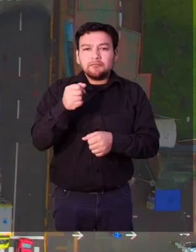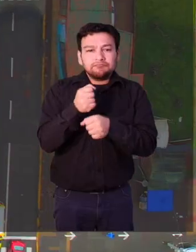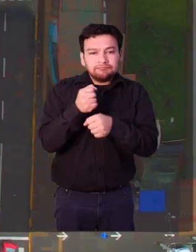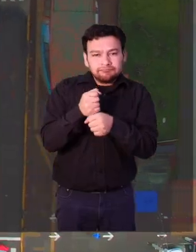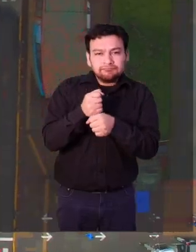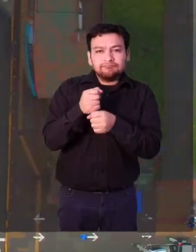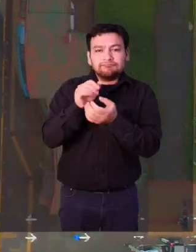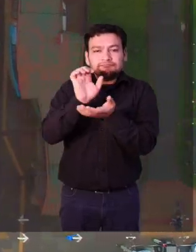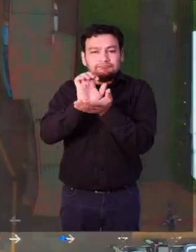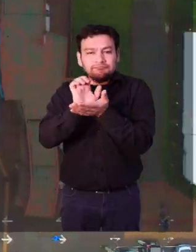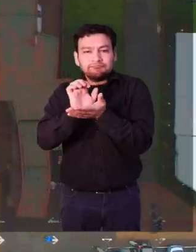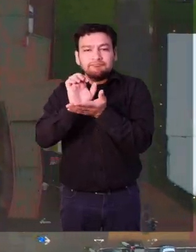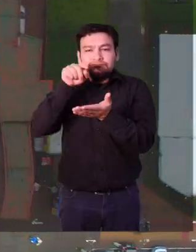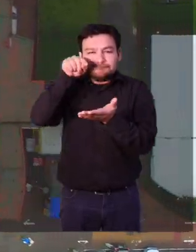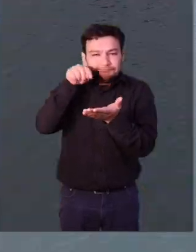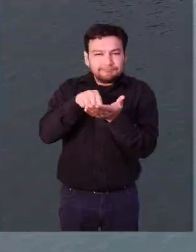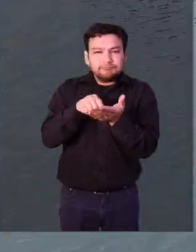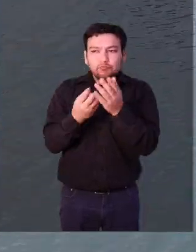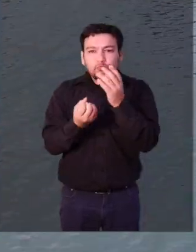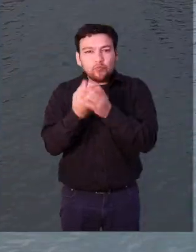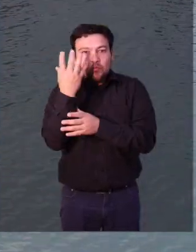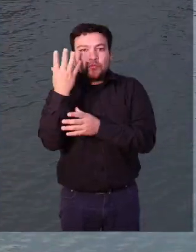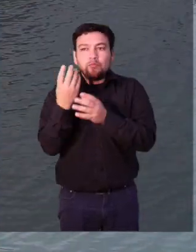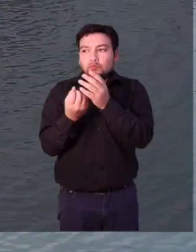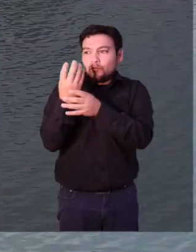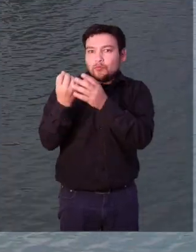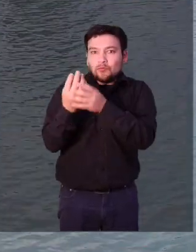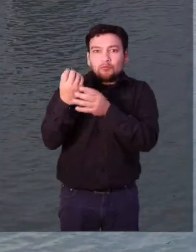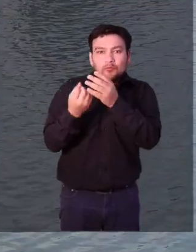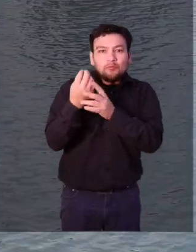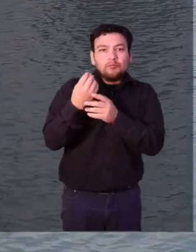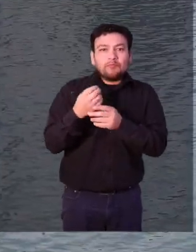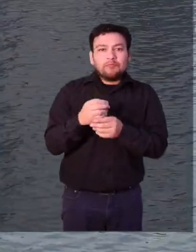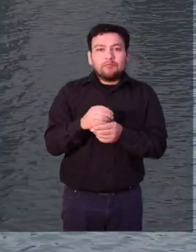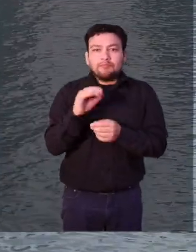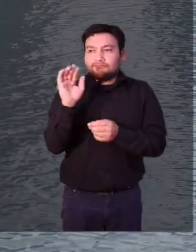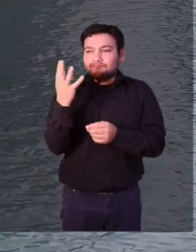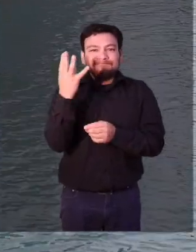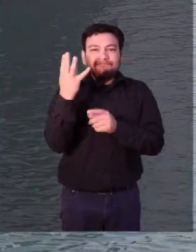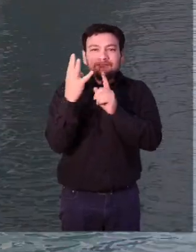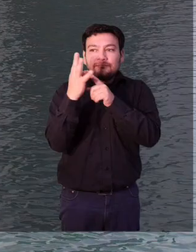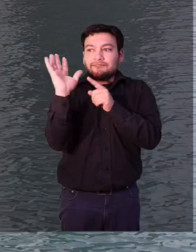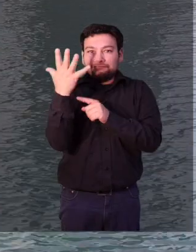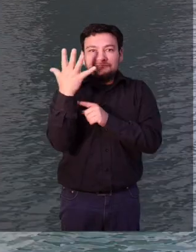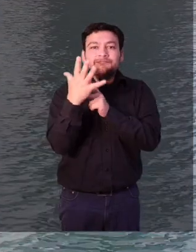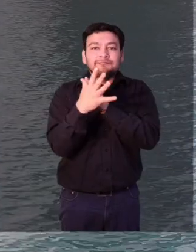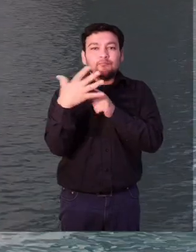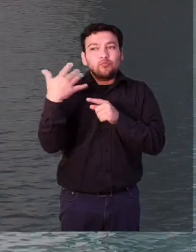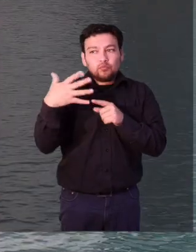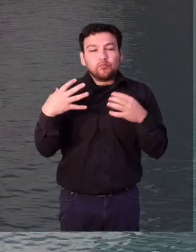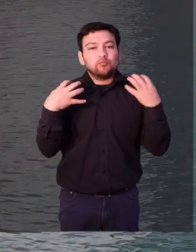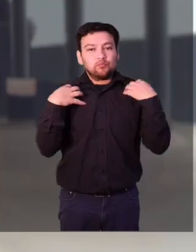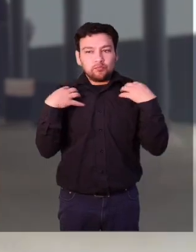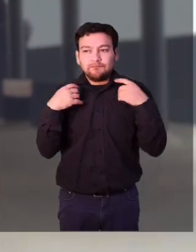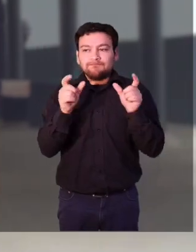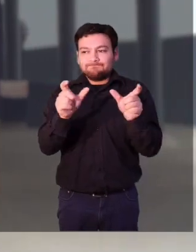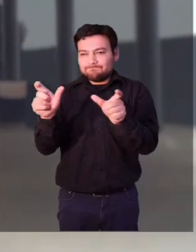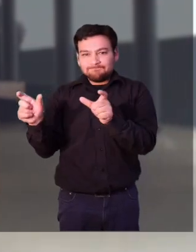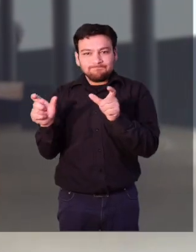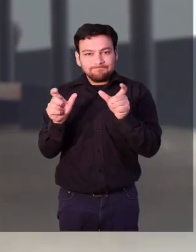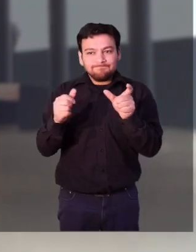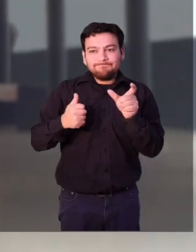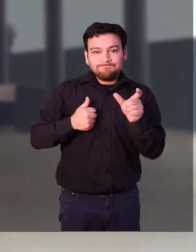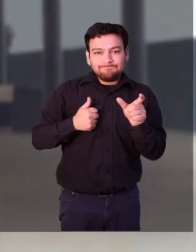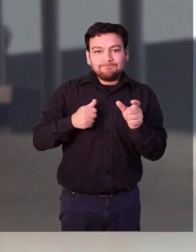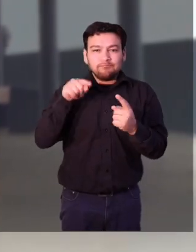modernización de la gestión del Estado, sino también en los profesionales que buscan que se cumpla el objetivo del Estado y que no es otro